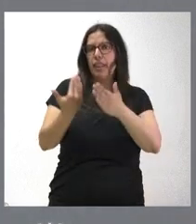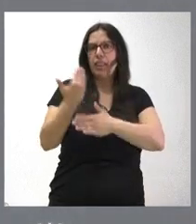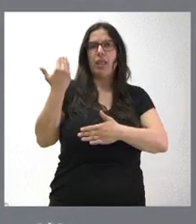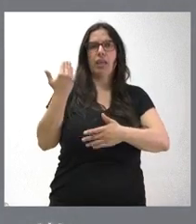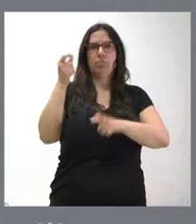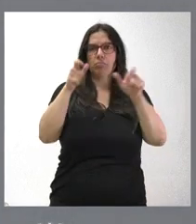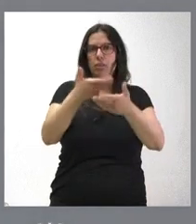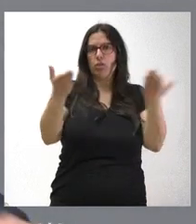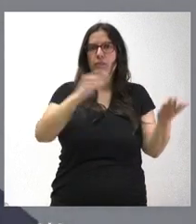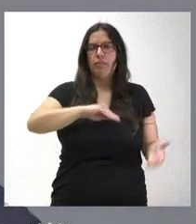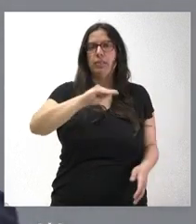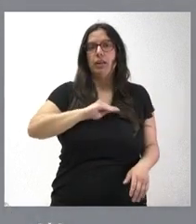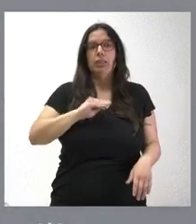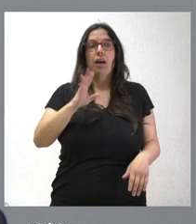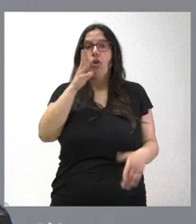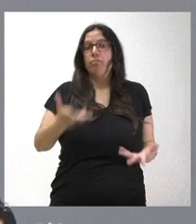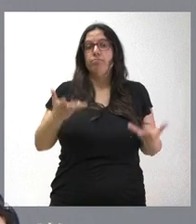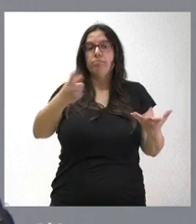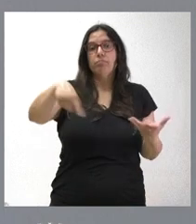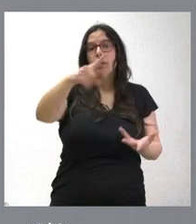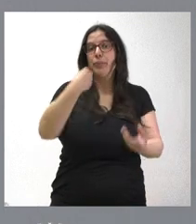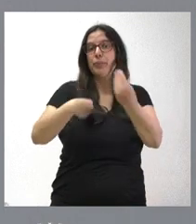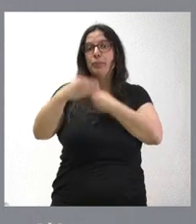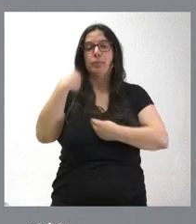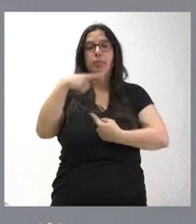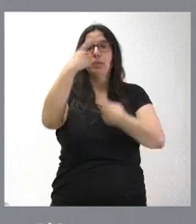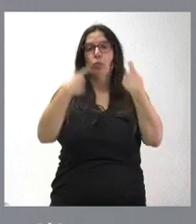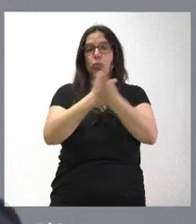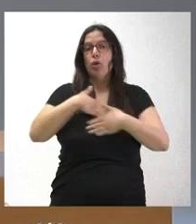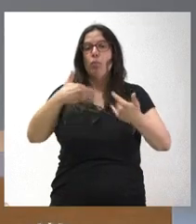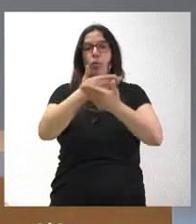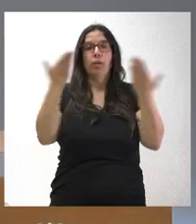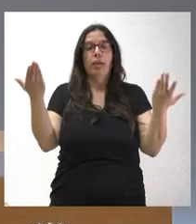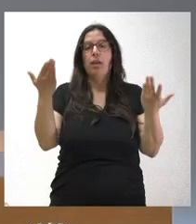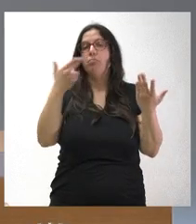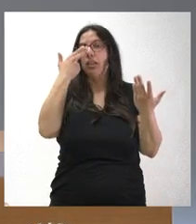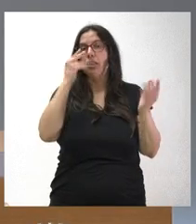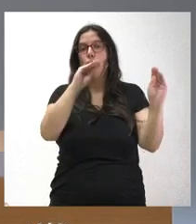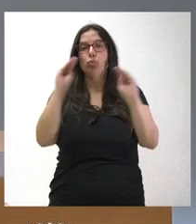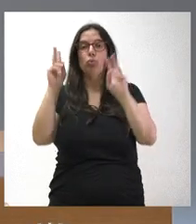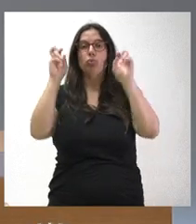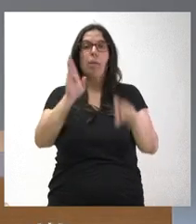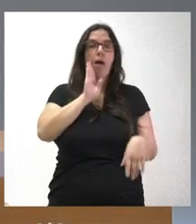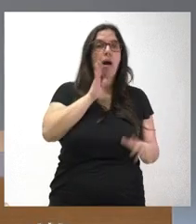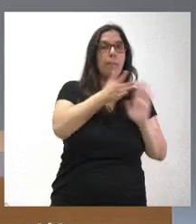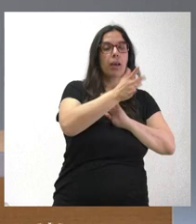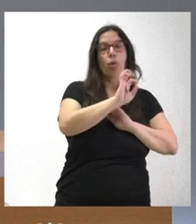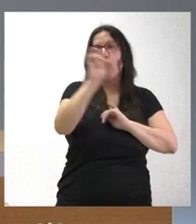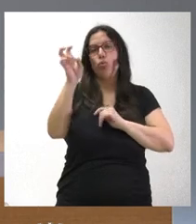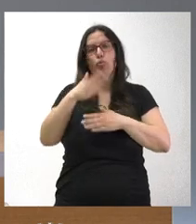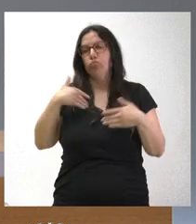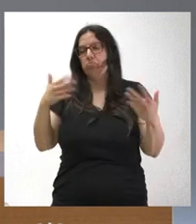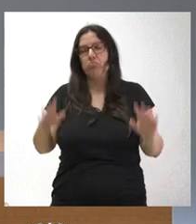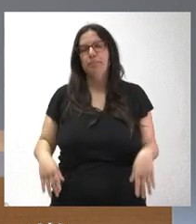ciudadanos y estoy a su disposición para cualquier pregunta que estime en oportuno formular sobre estos asuntos o sobre cualquier otro que resulte